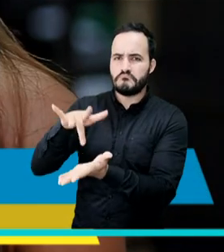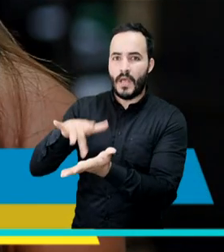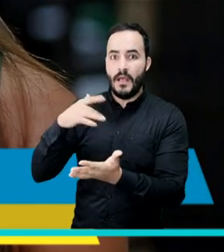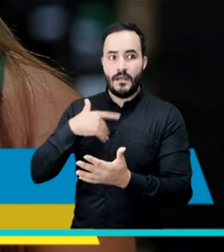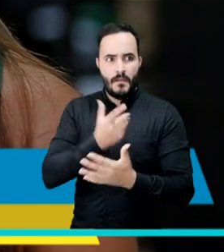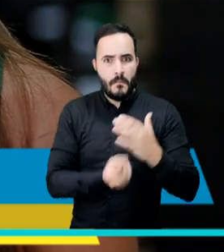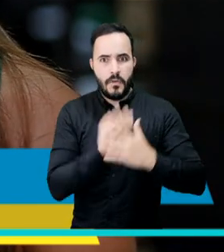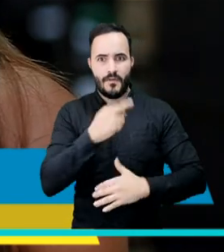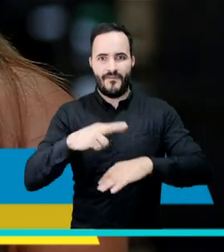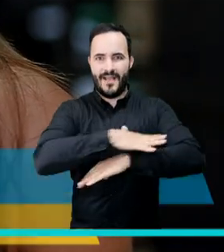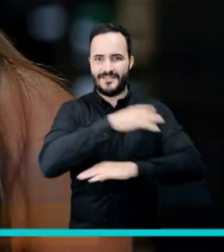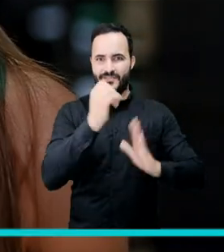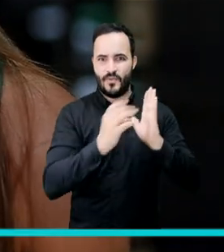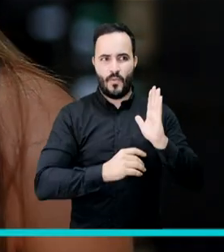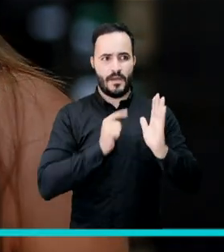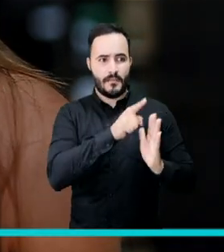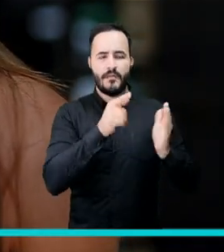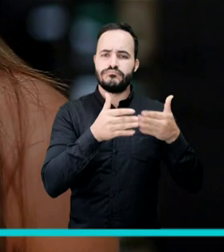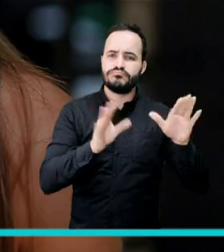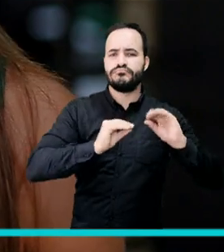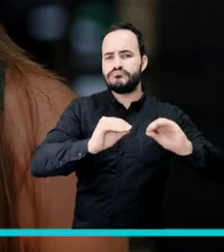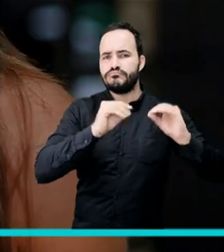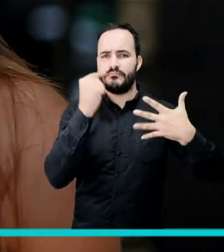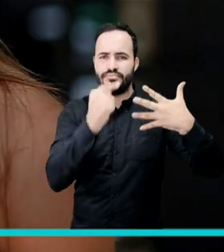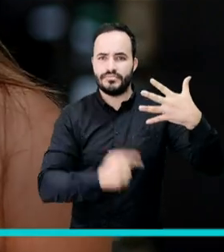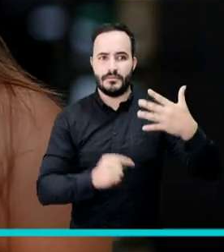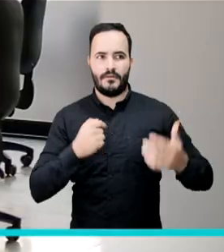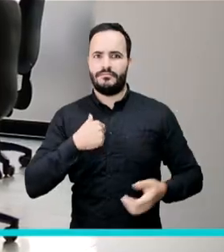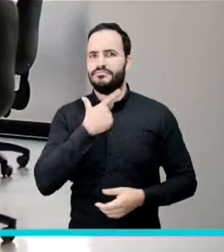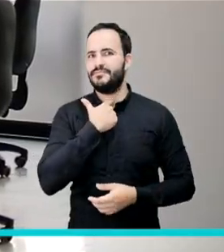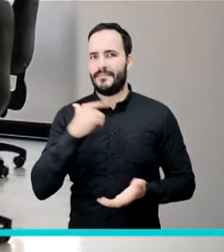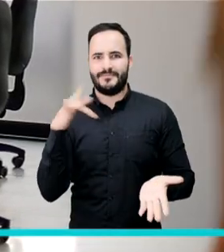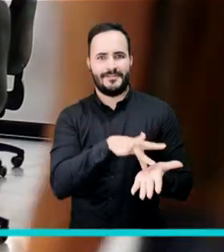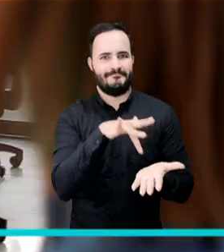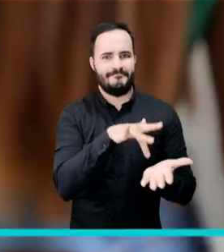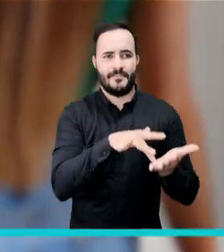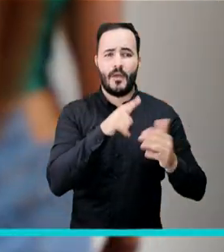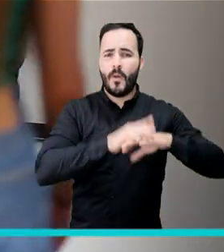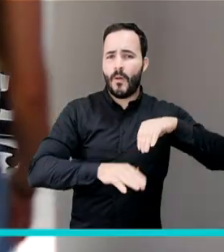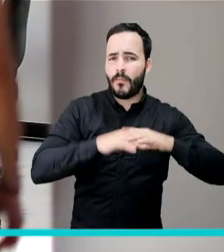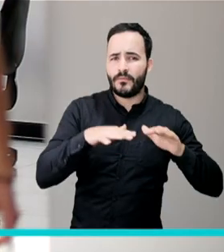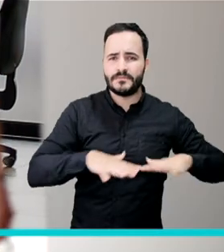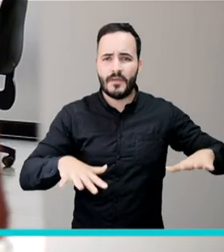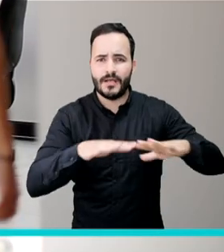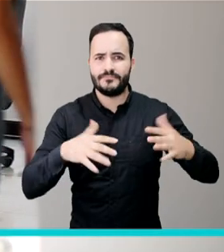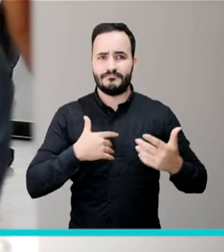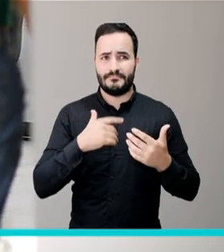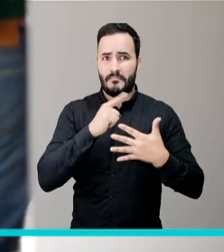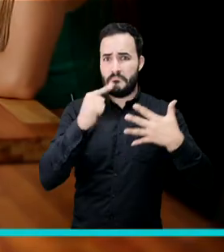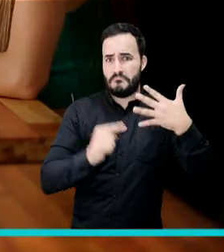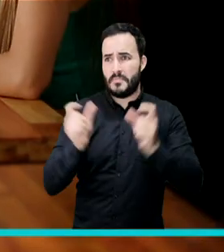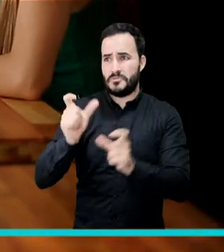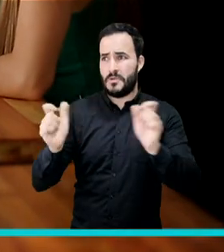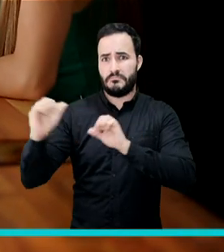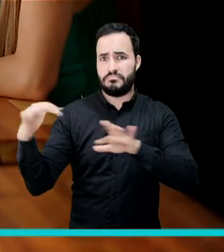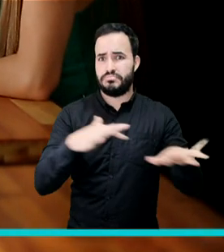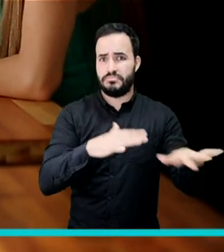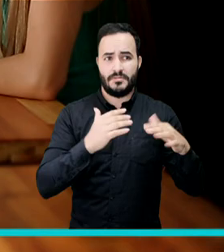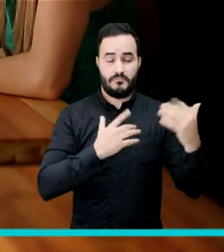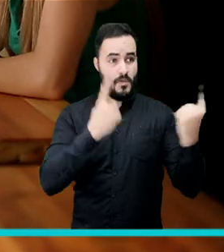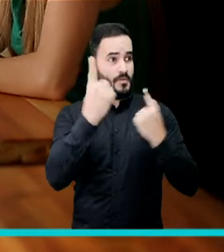me gusta mucho asistir porque es un lugar muy cómodo donde vienen diferentes personas, o sea que puedo conocer muchas personas.